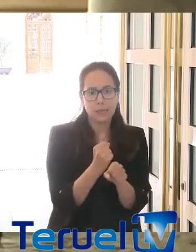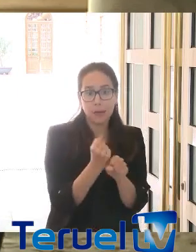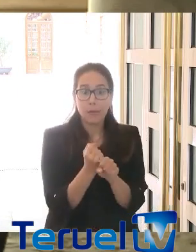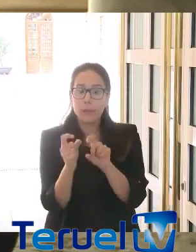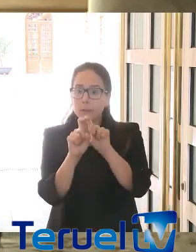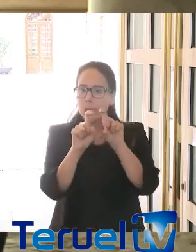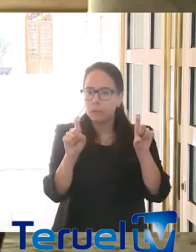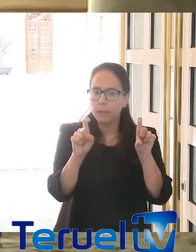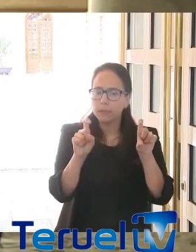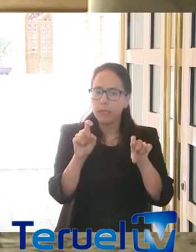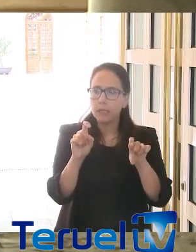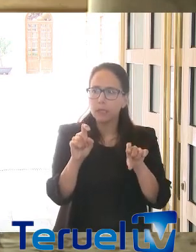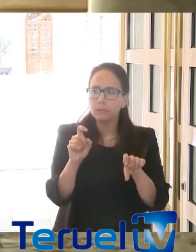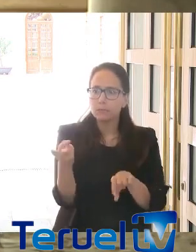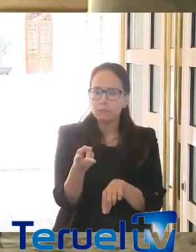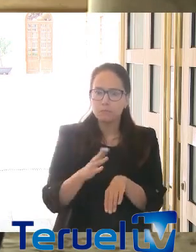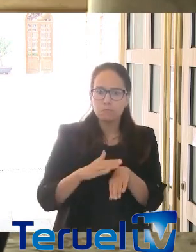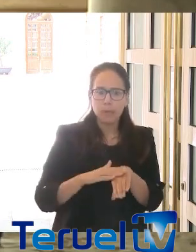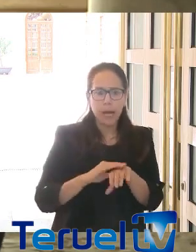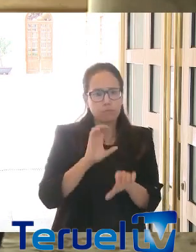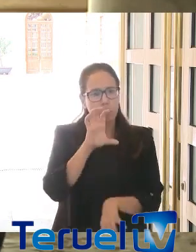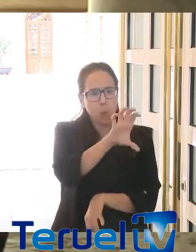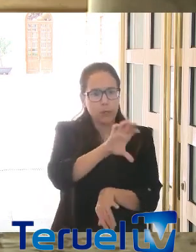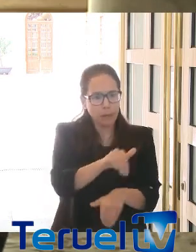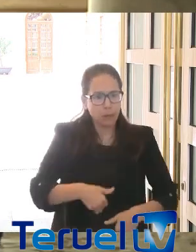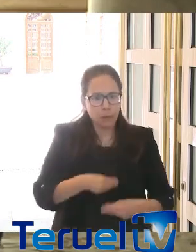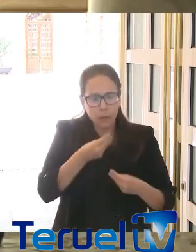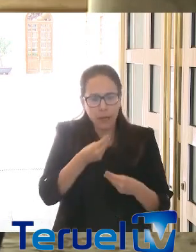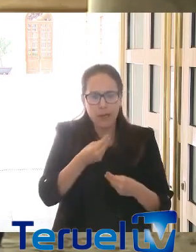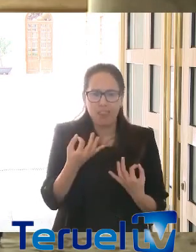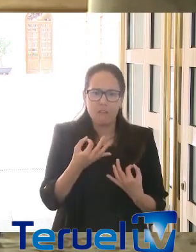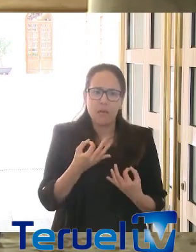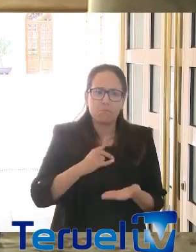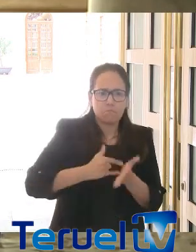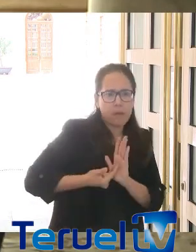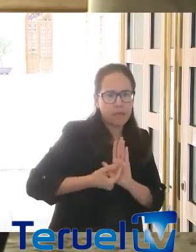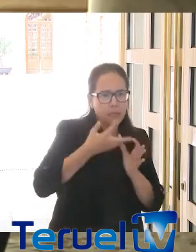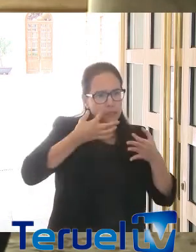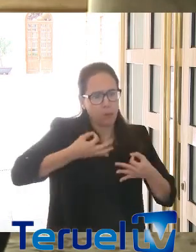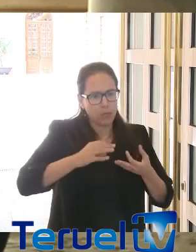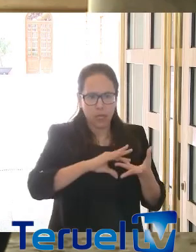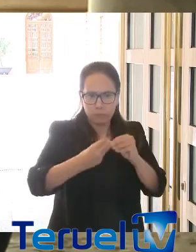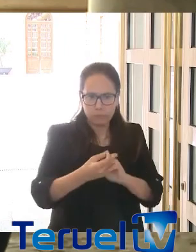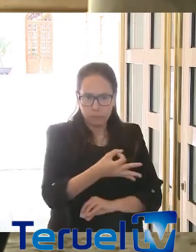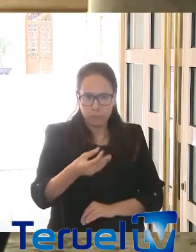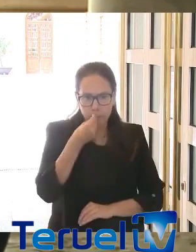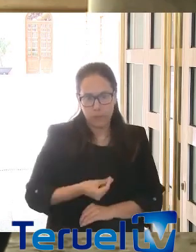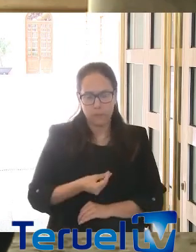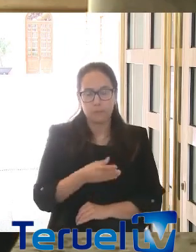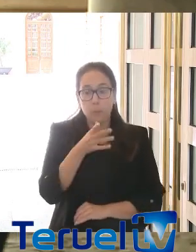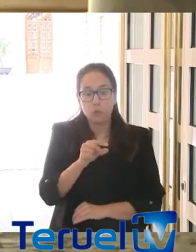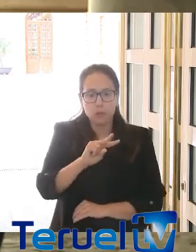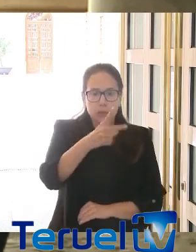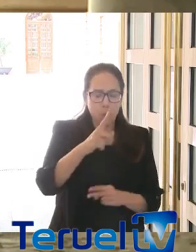empresas, para poder volver a la actividad, tengan medidas de seguridad de equipos de protección adecuados. En segundo lugar, está claro que tenemos